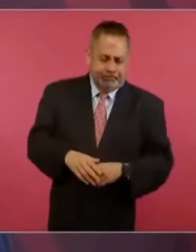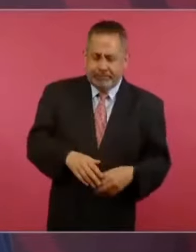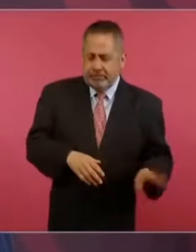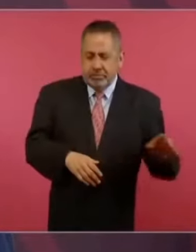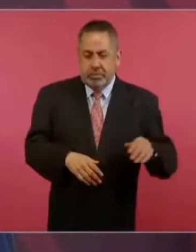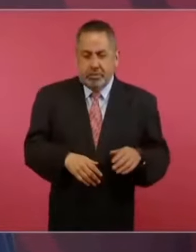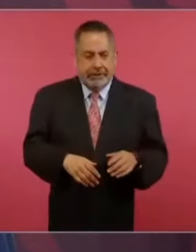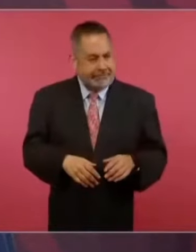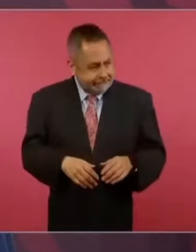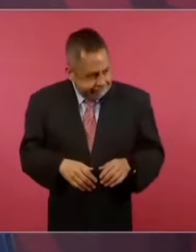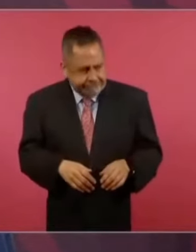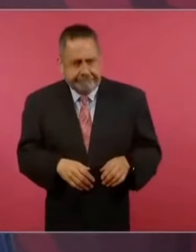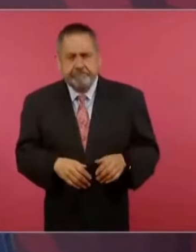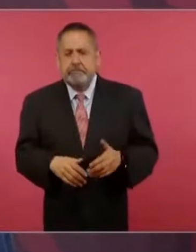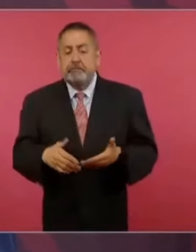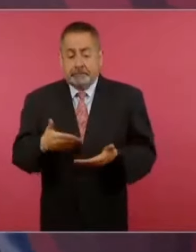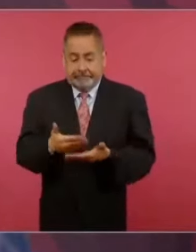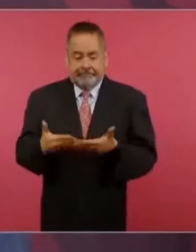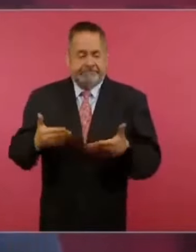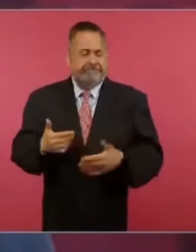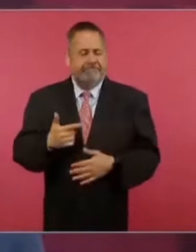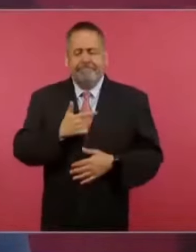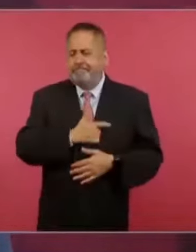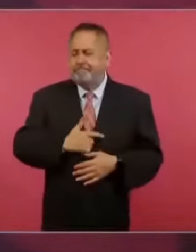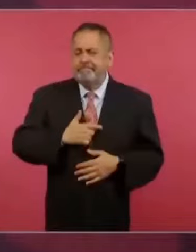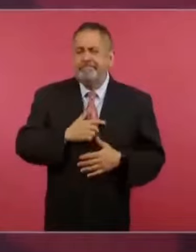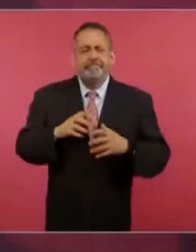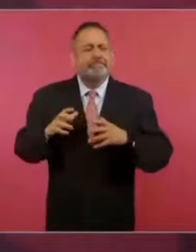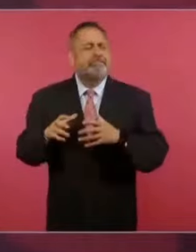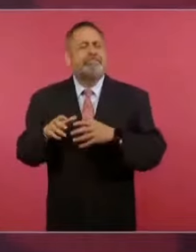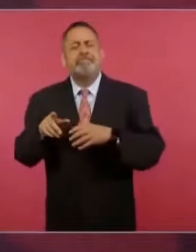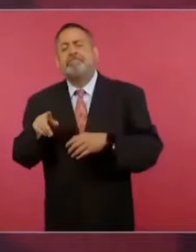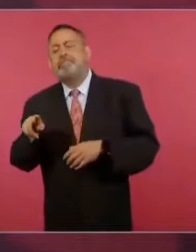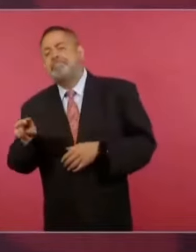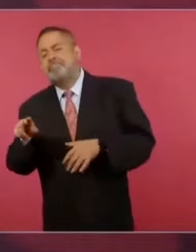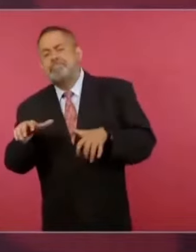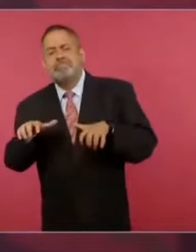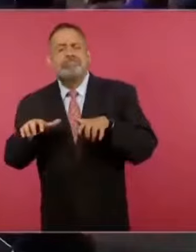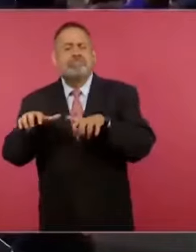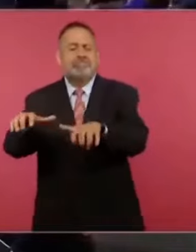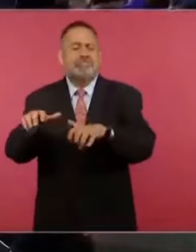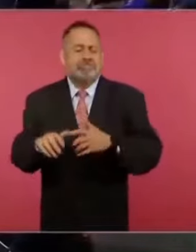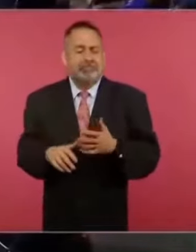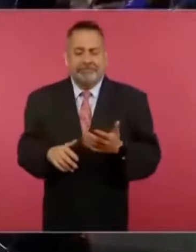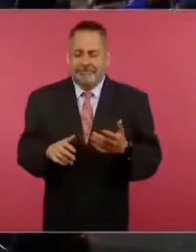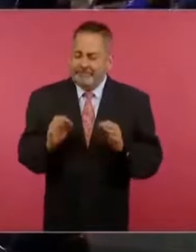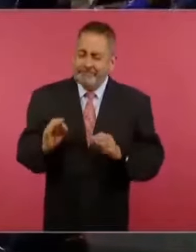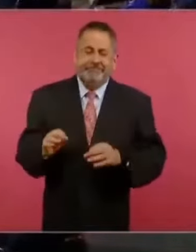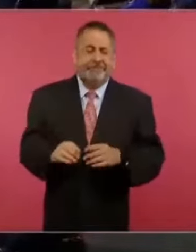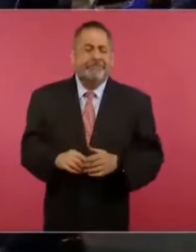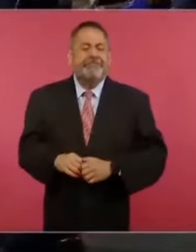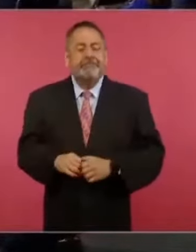que hablan de que